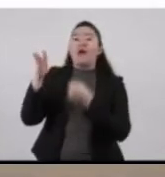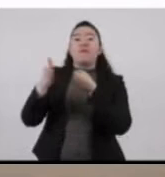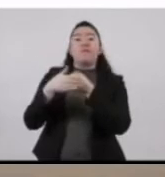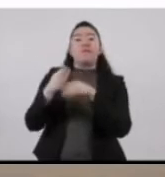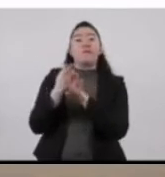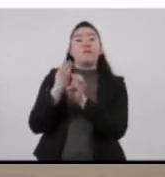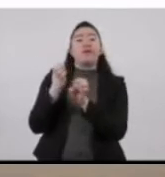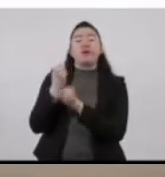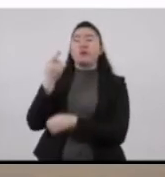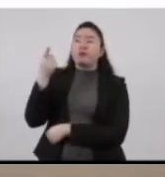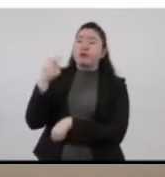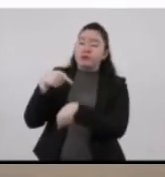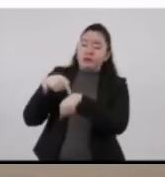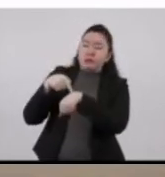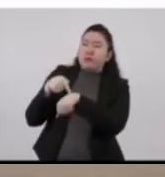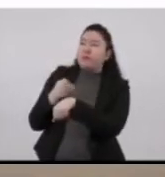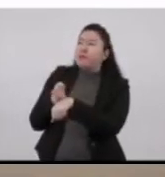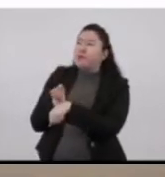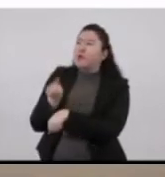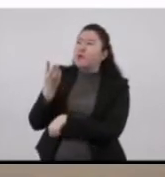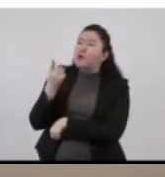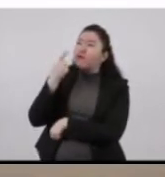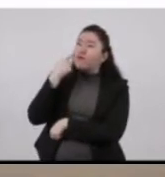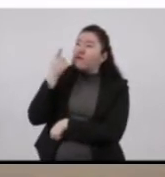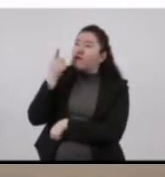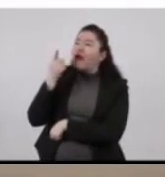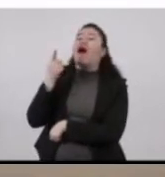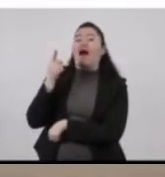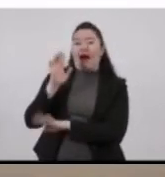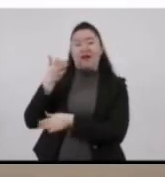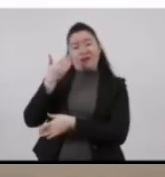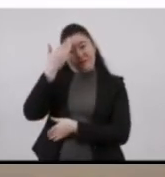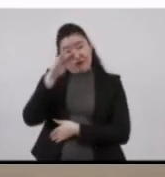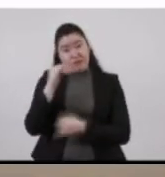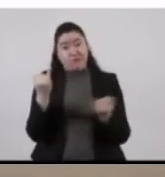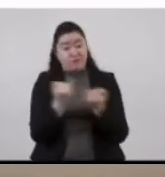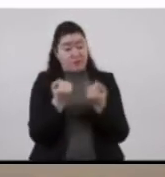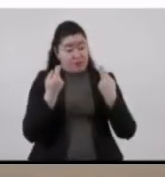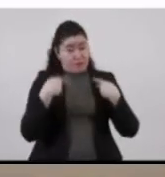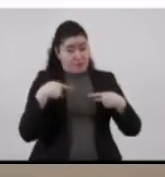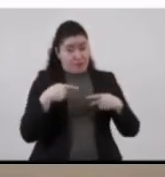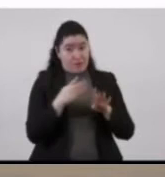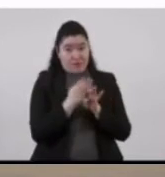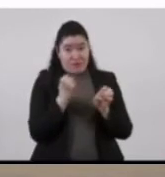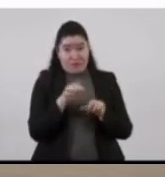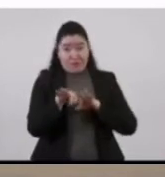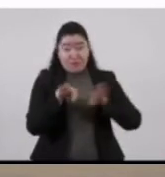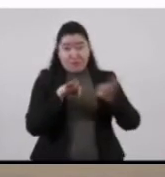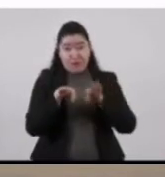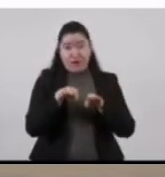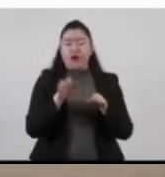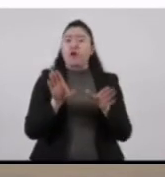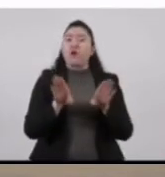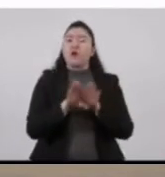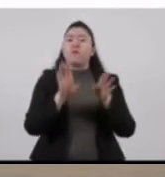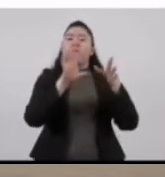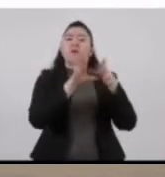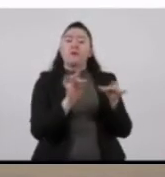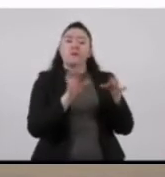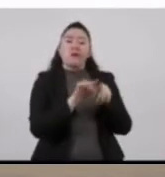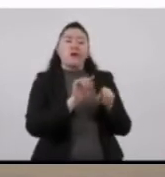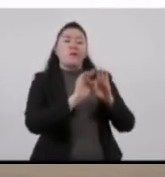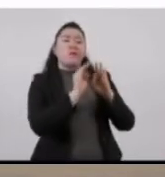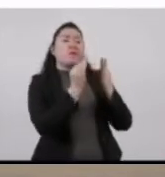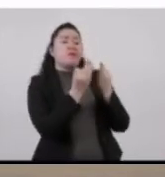siguiente metrobús. Hay personal de campo que está informando a la ciudadanía sobre las características del servicio,